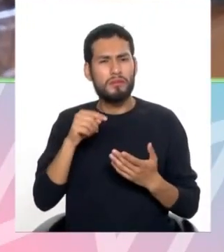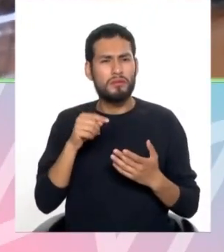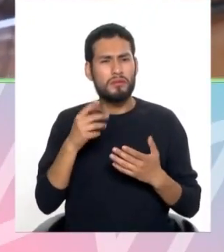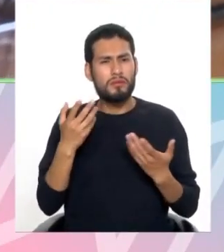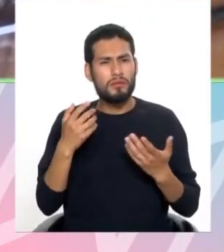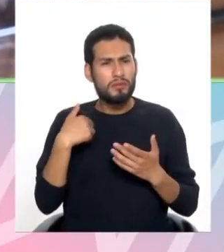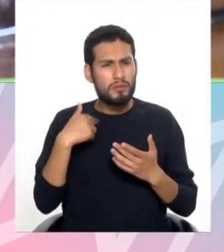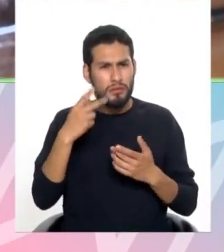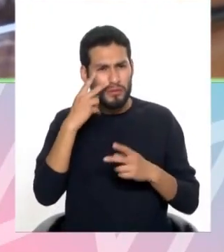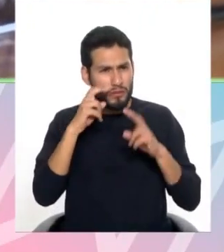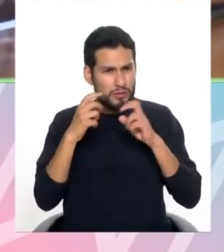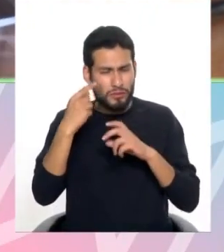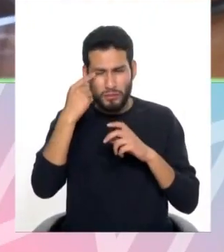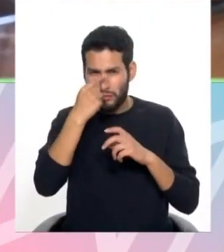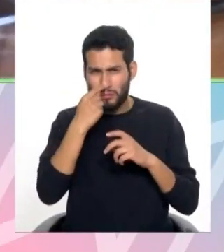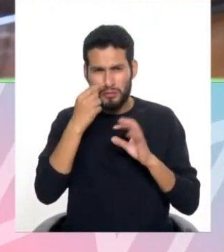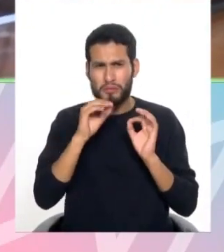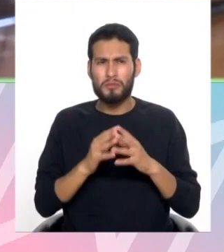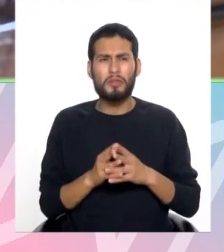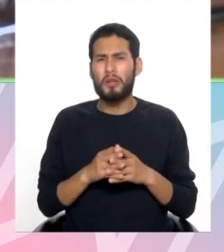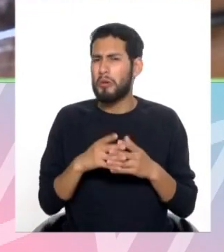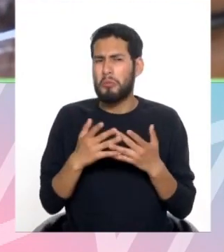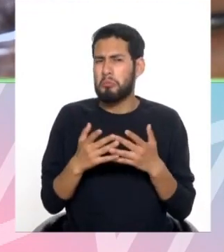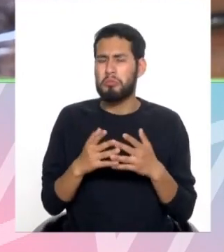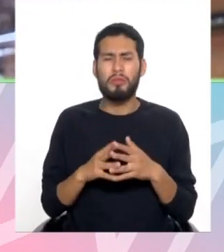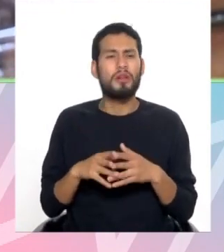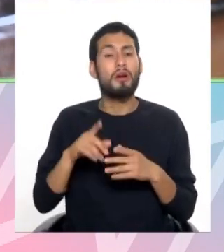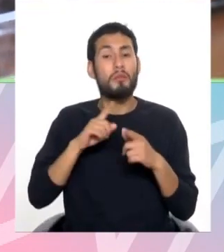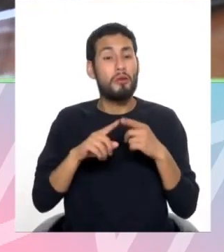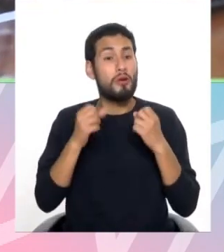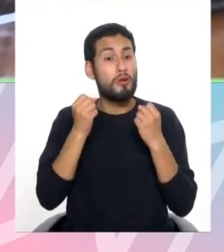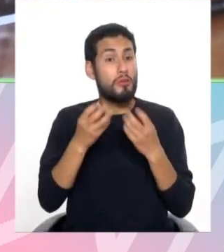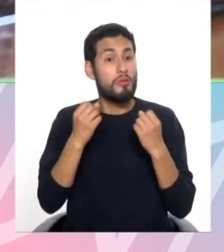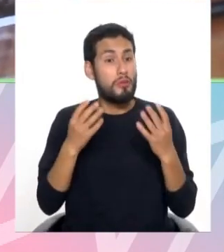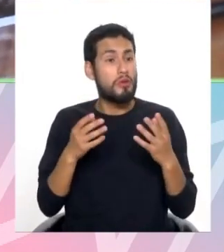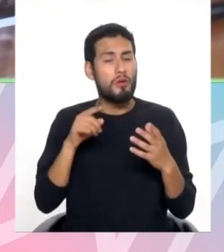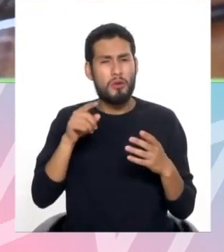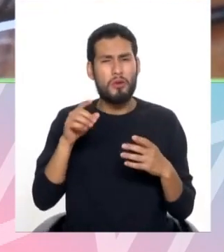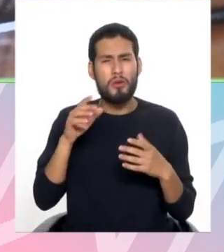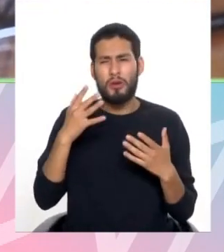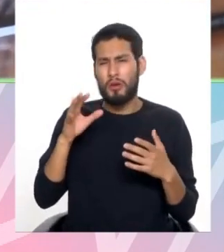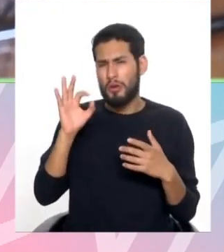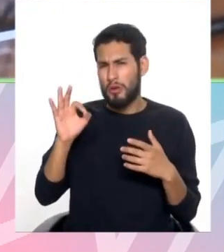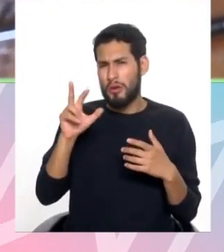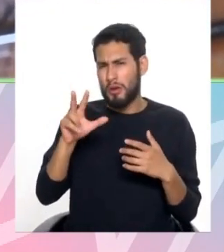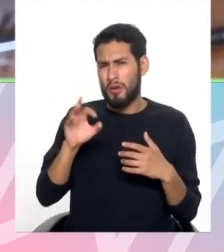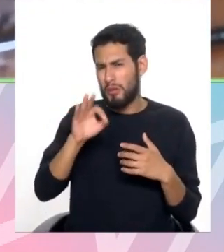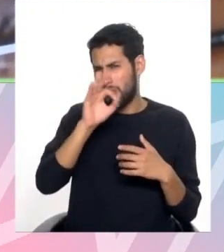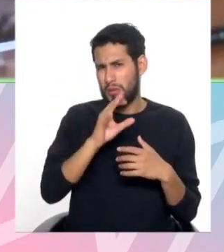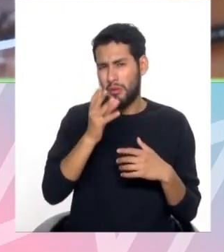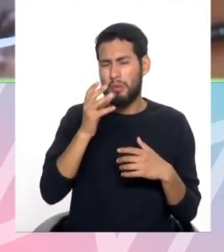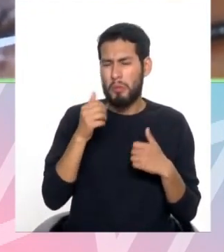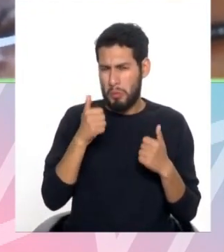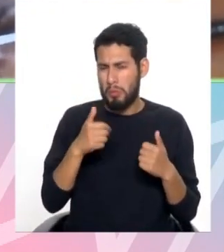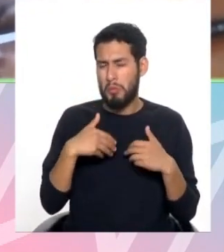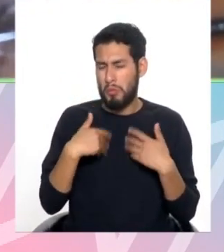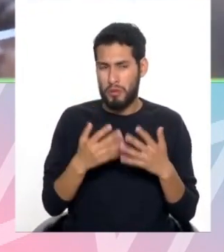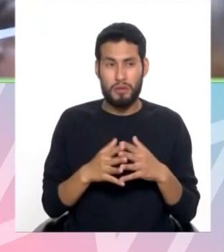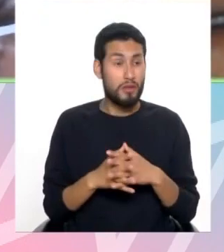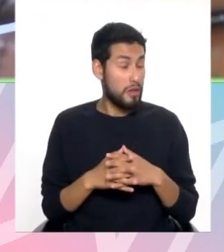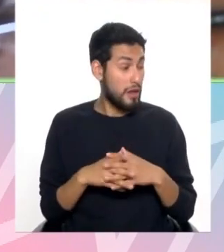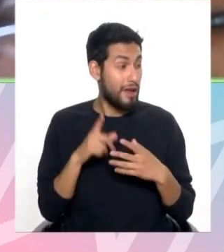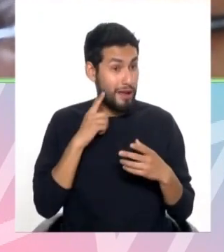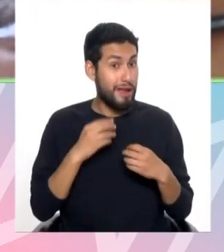endoteloporneal, algún tipo de características especiales que no entrarían. Pero la mayoría, 99% podría entrar en este tipo de cirugía. Perfecto, eso nos da